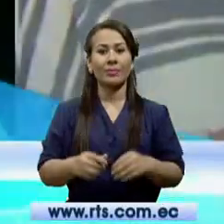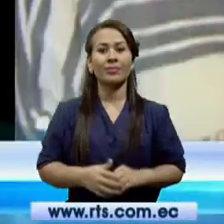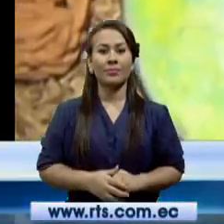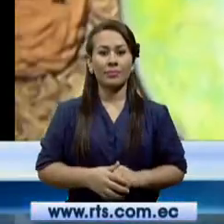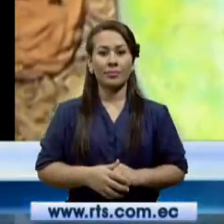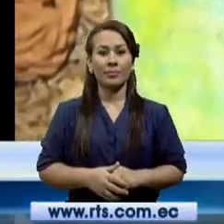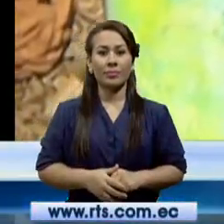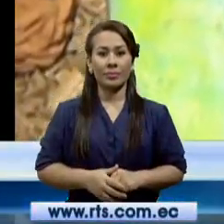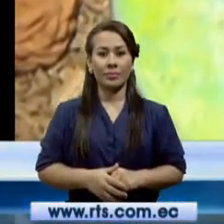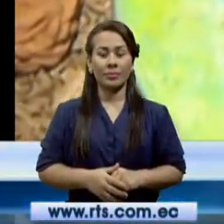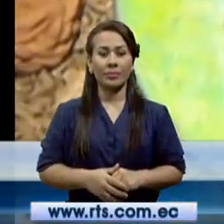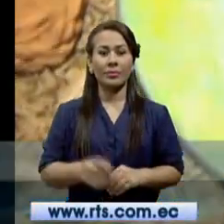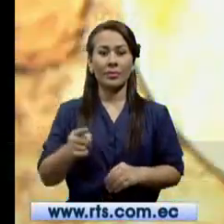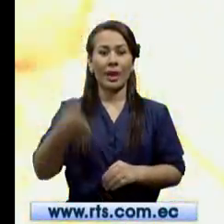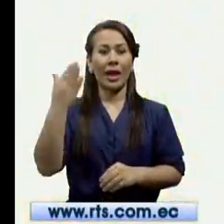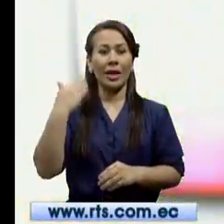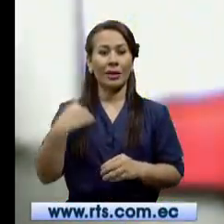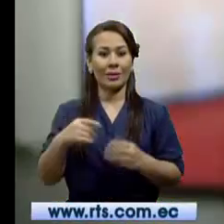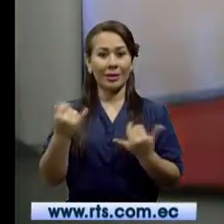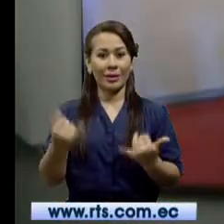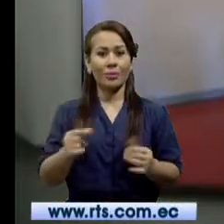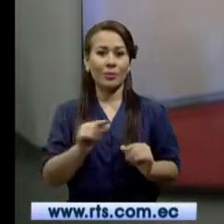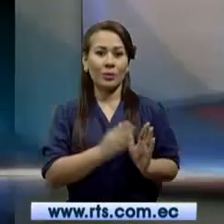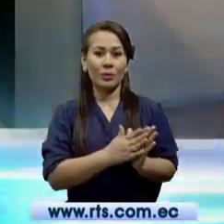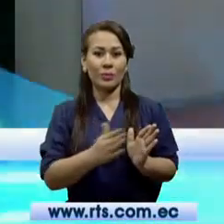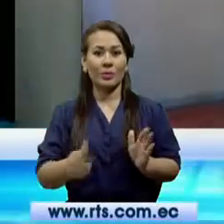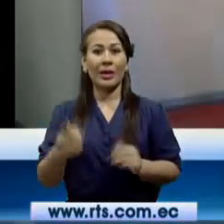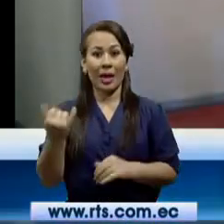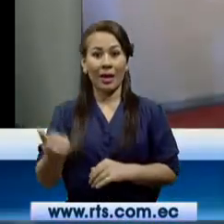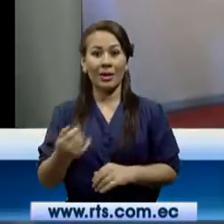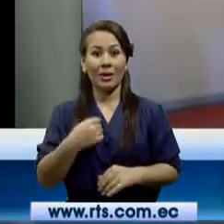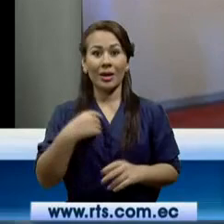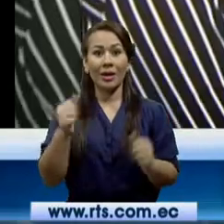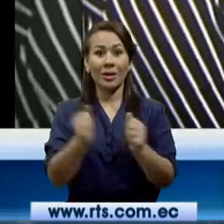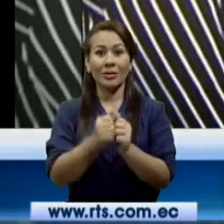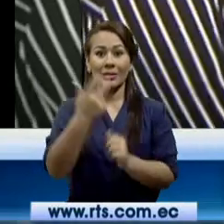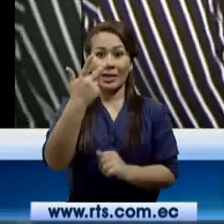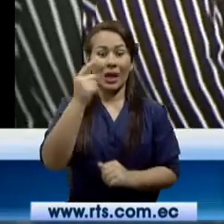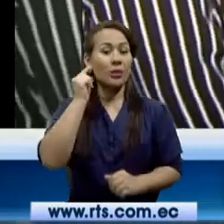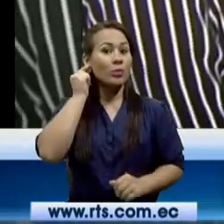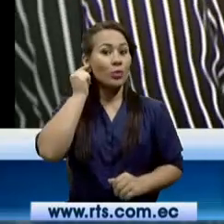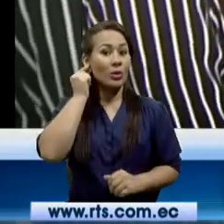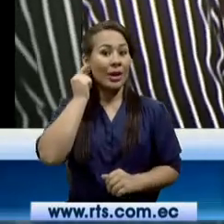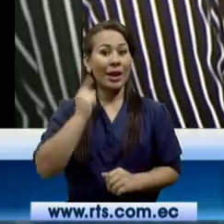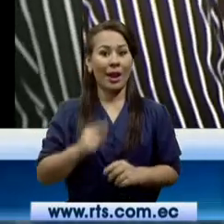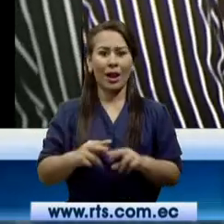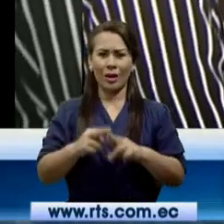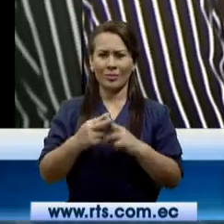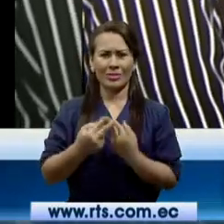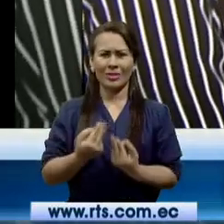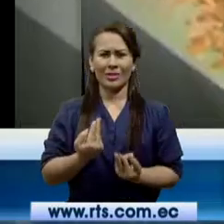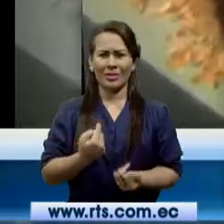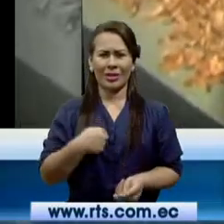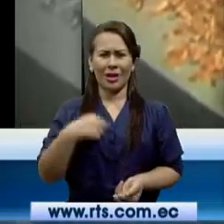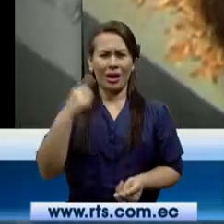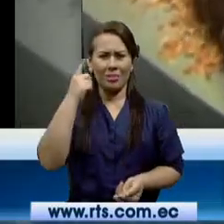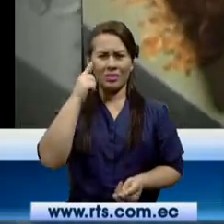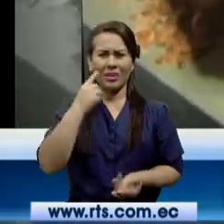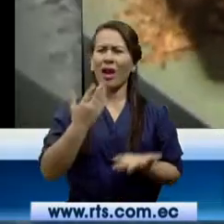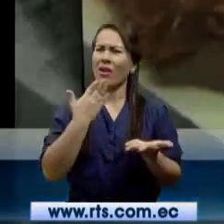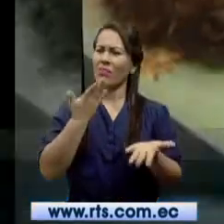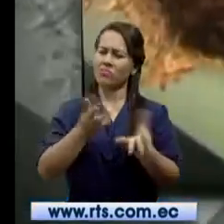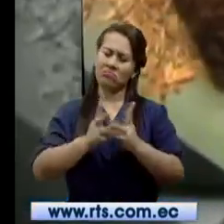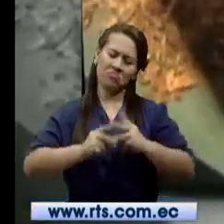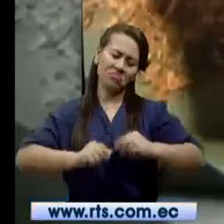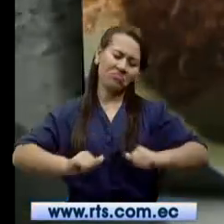contemporáneo. En este caso estuvimos con tres mujeres que en principio no pensaban que tenían este don en sus